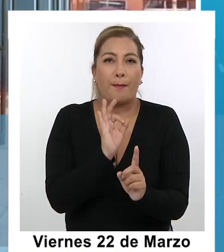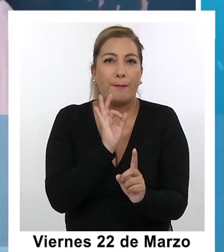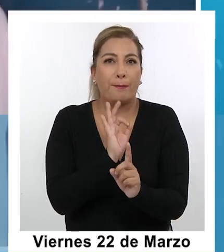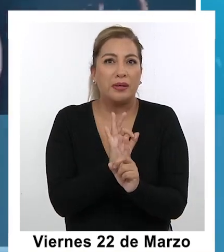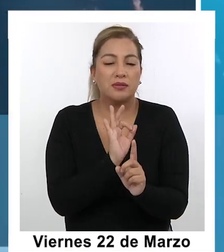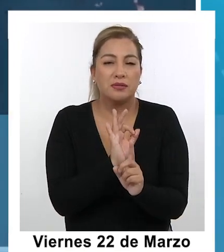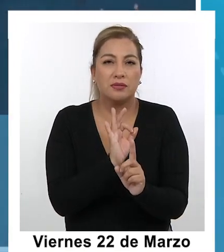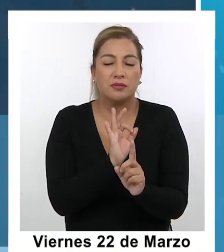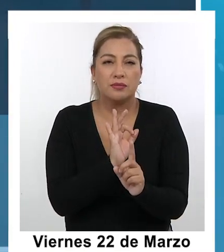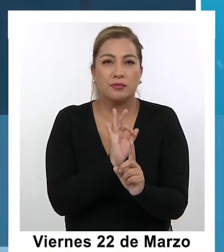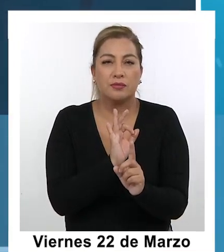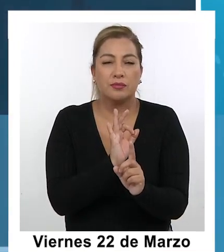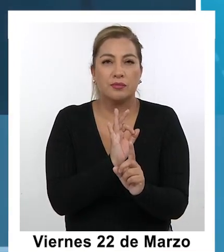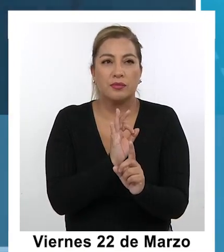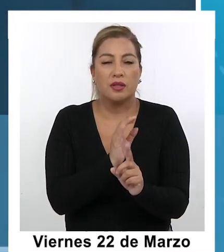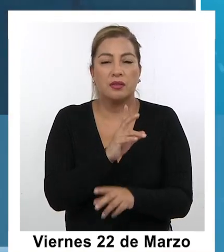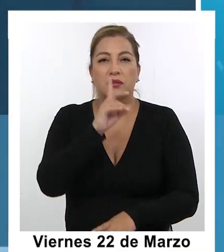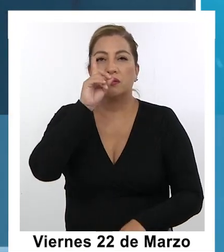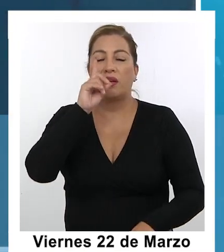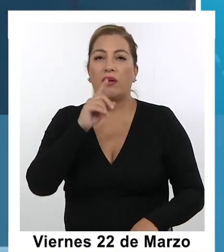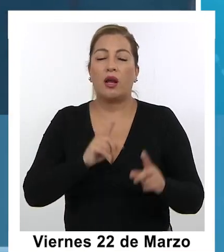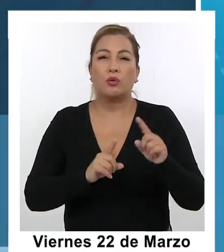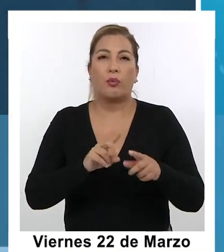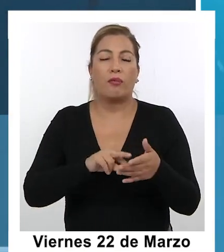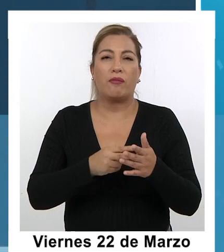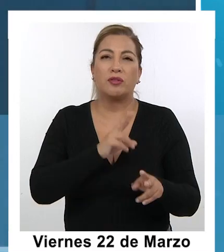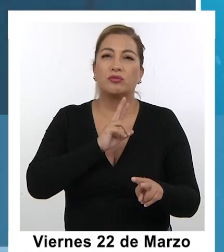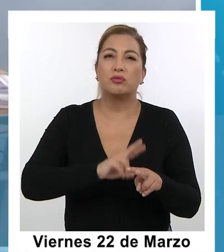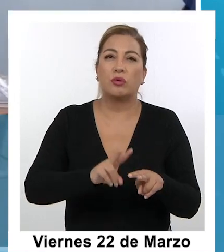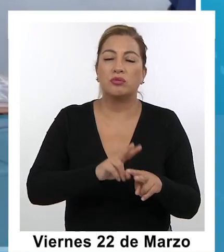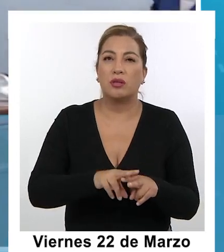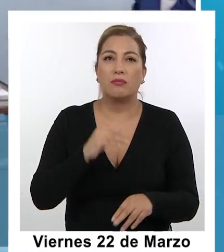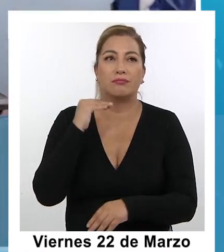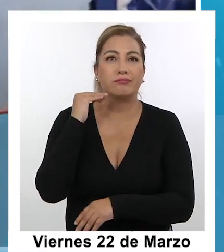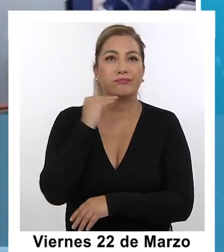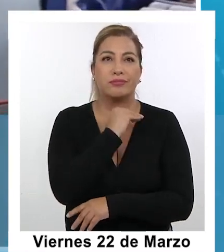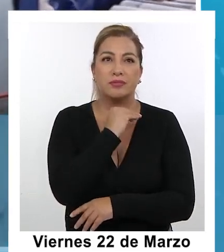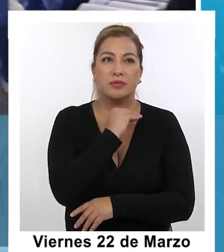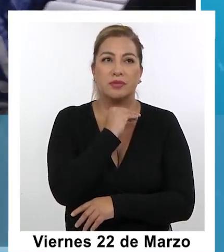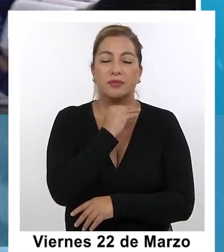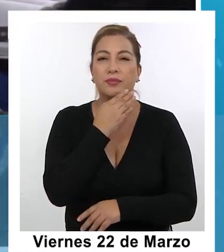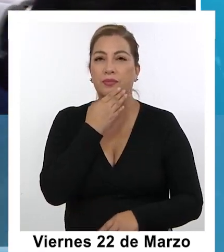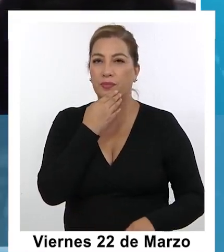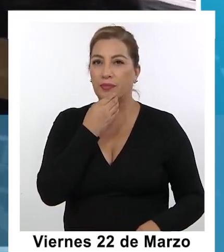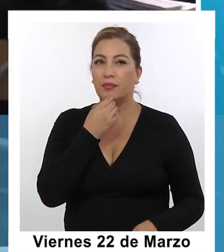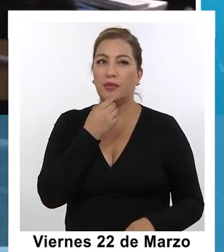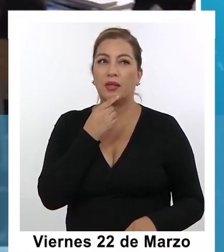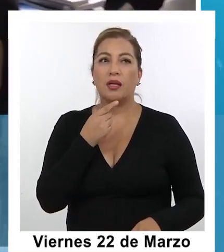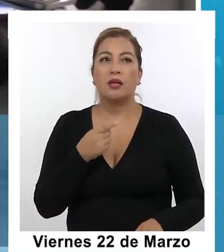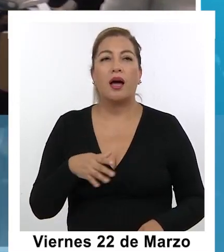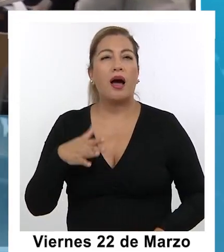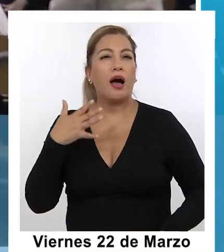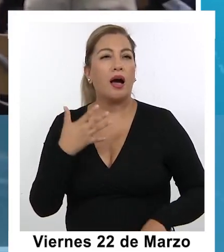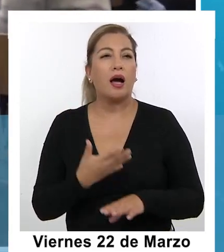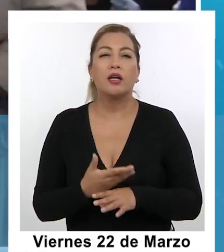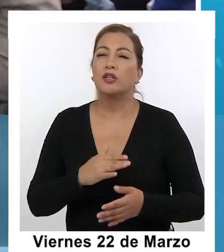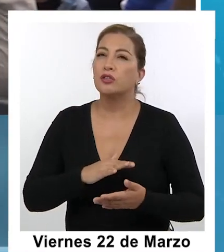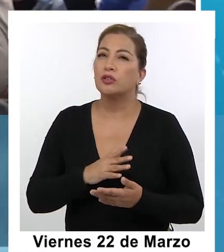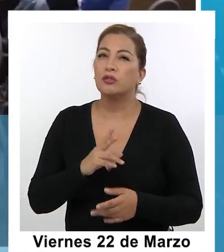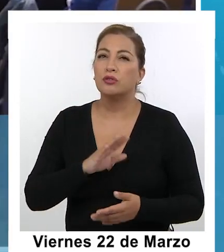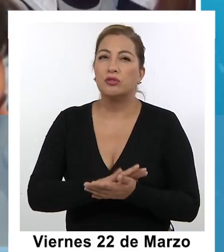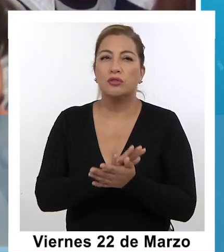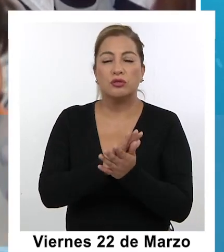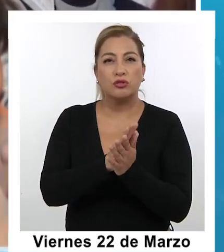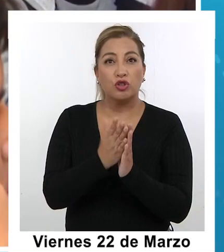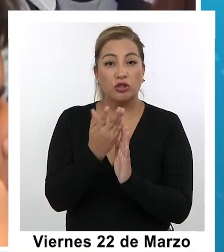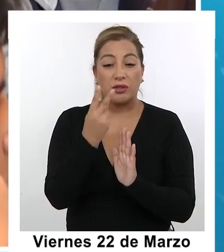requieren como saber cómo resolver eh en lo inmediato y en la agenda a largo plazo. O los profesores tenemos como dos agendas a la vez ¿Ya?